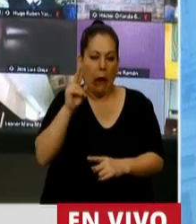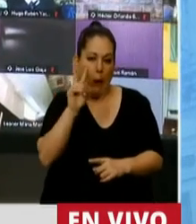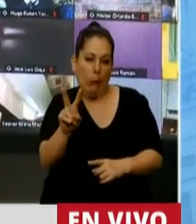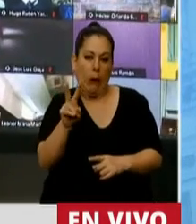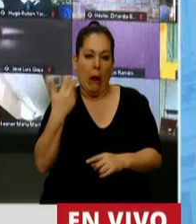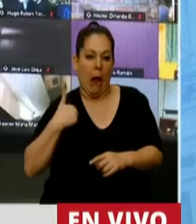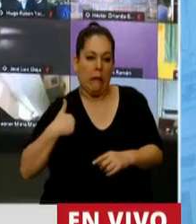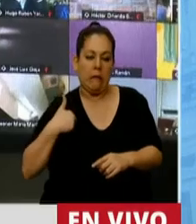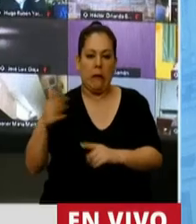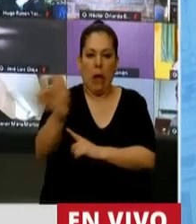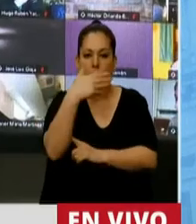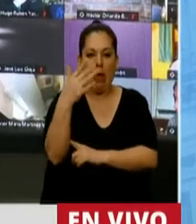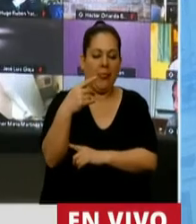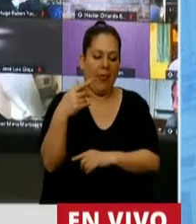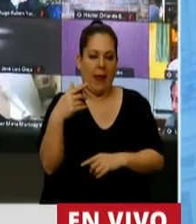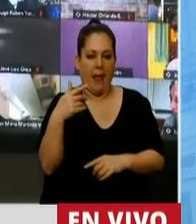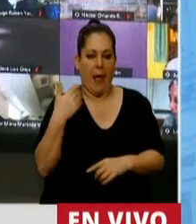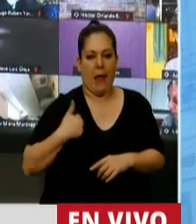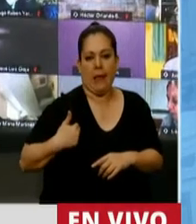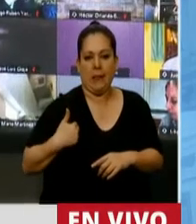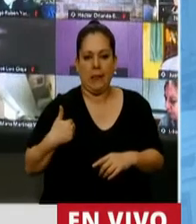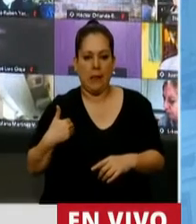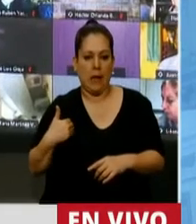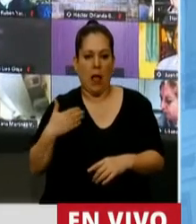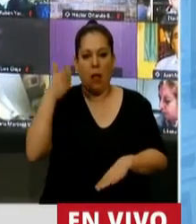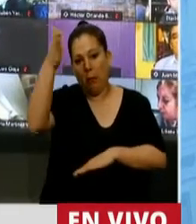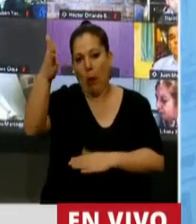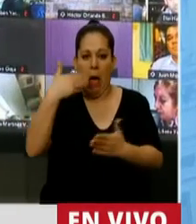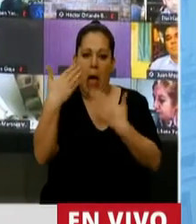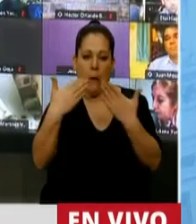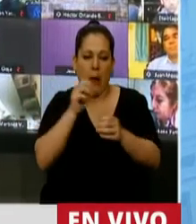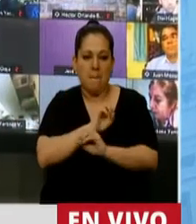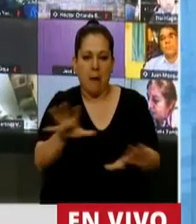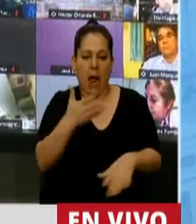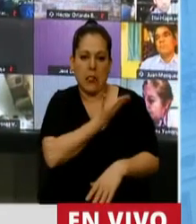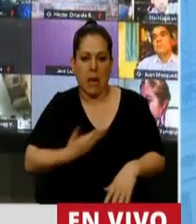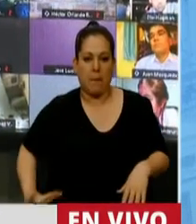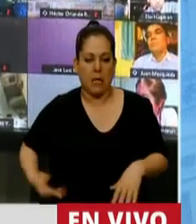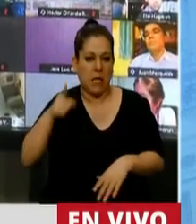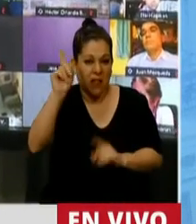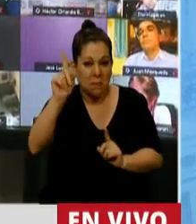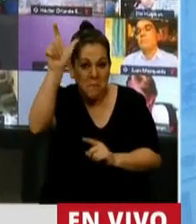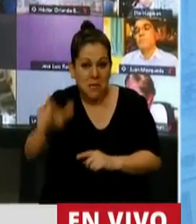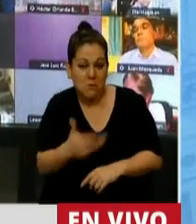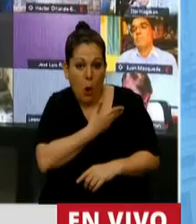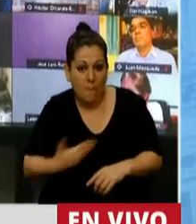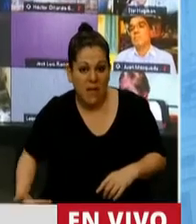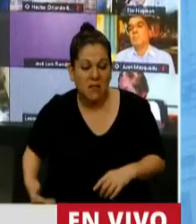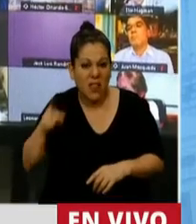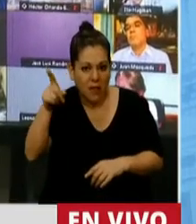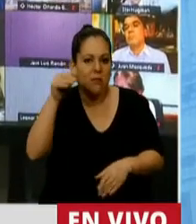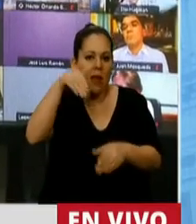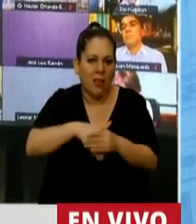portando una bandera celeste y blanca a ir a descalificar a un presidente que fue electo por la voluntad popular en el obelisco